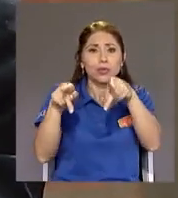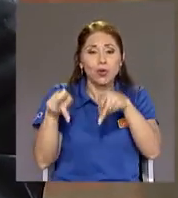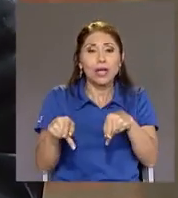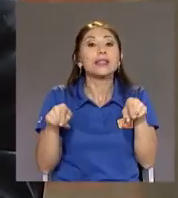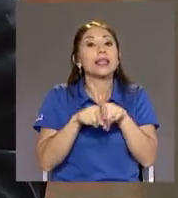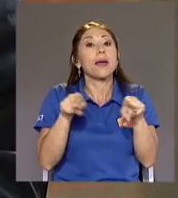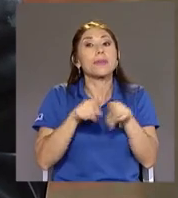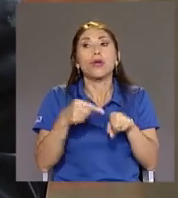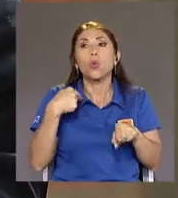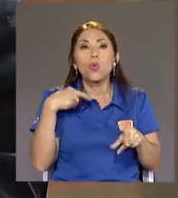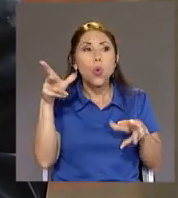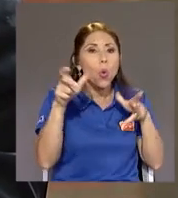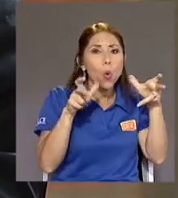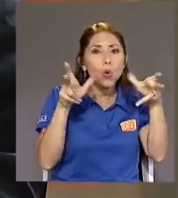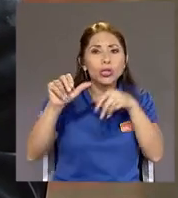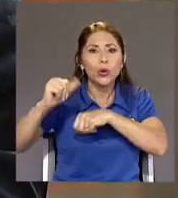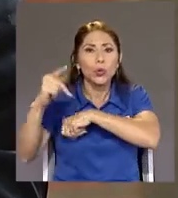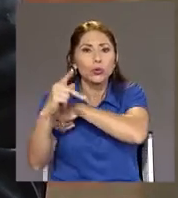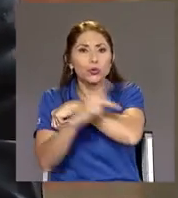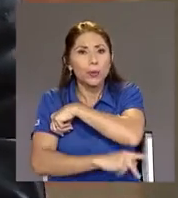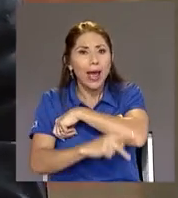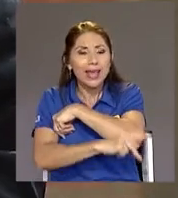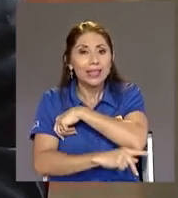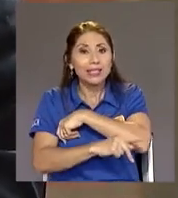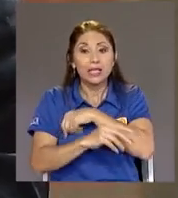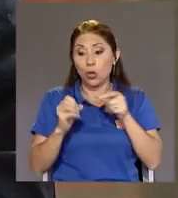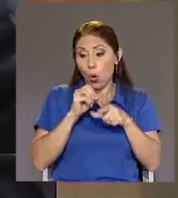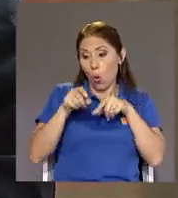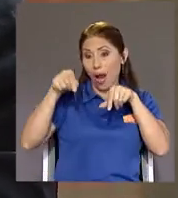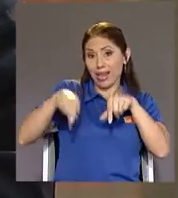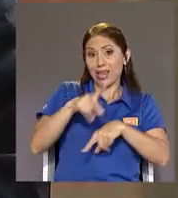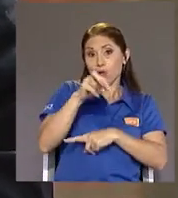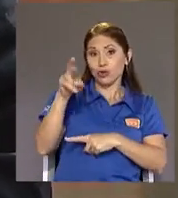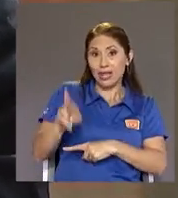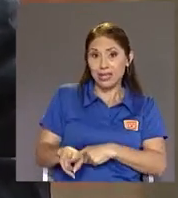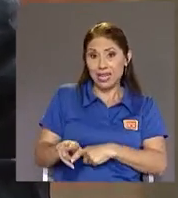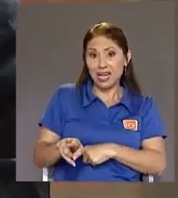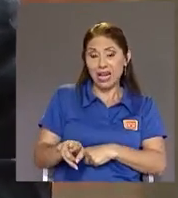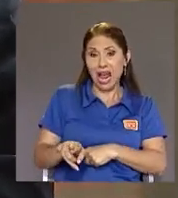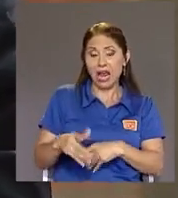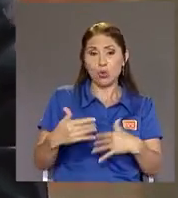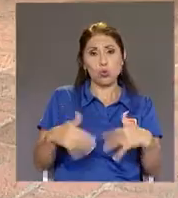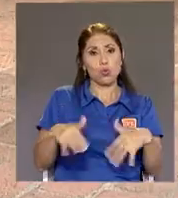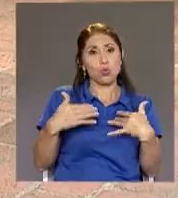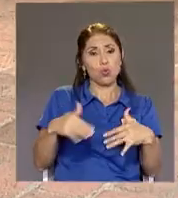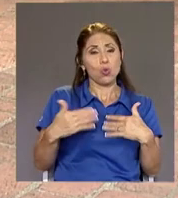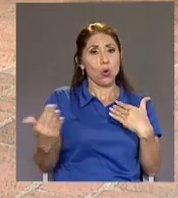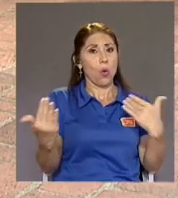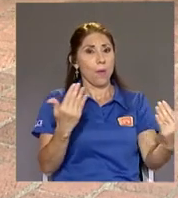De pensiones Aquí mismo En Costa Rica La caja funciona Como un veloj En pensiones